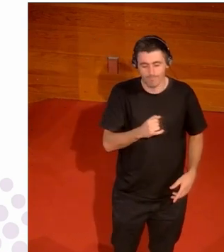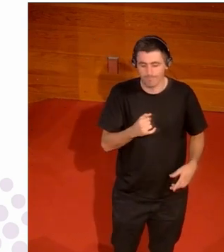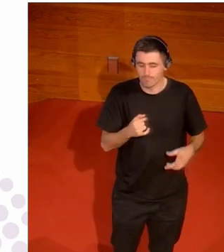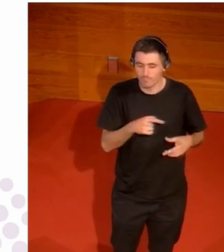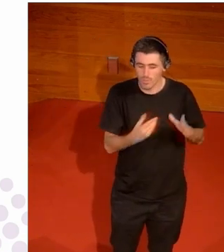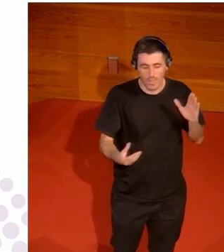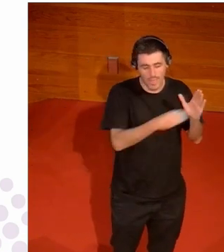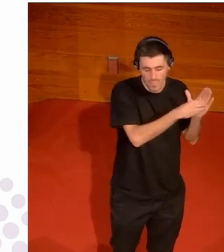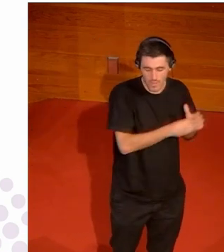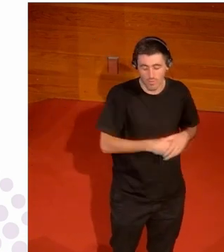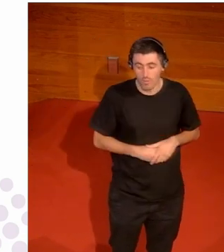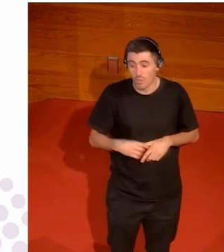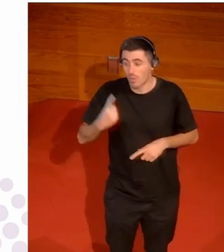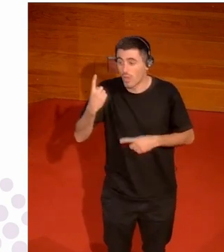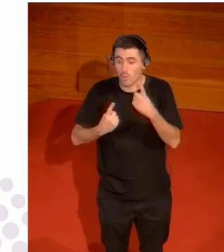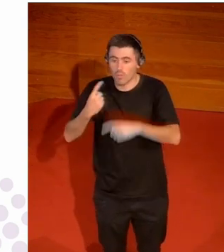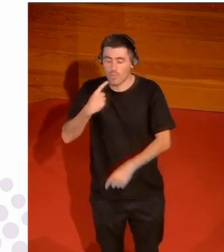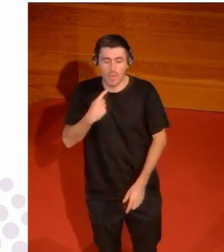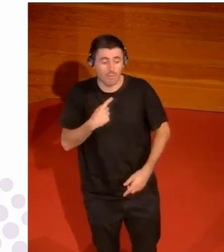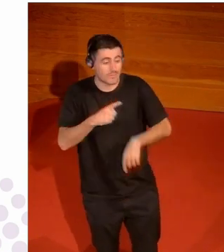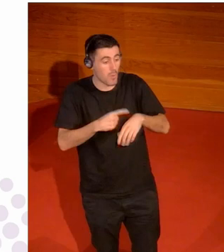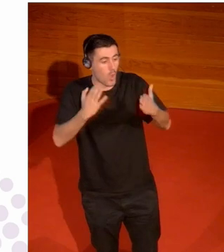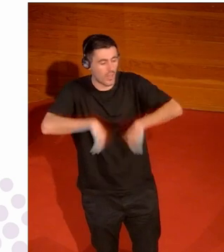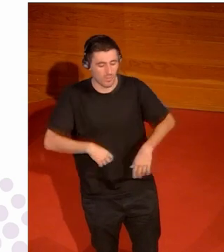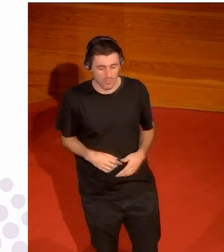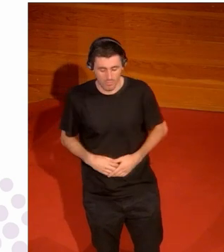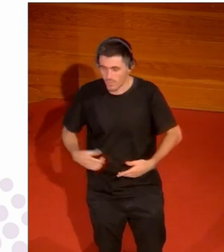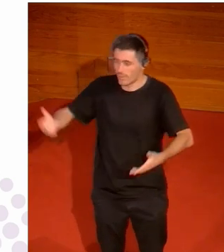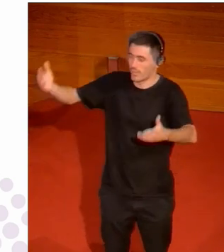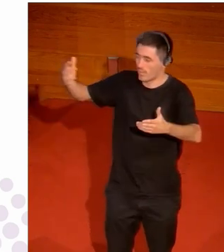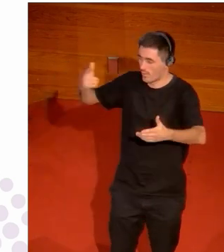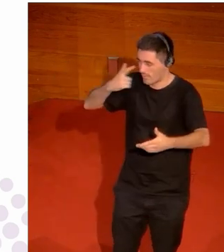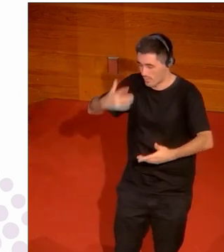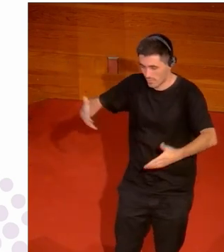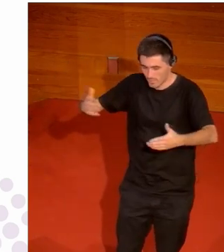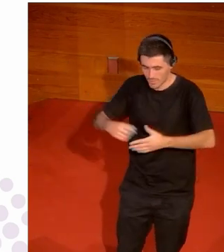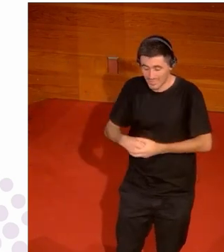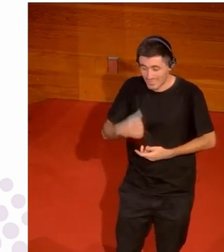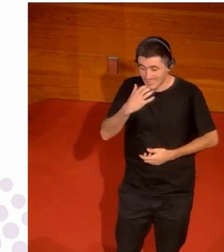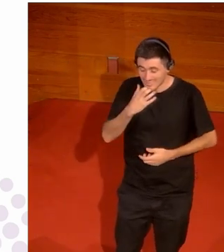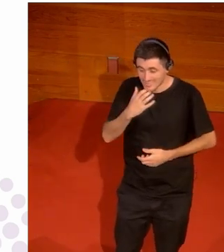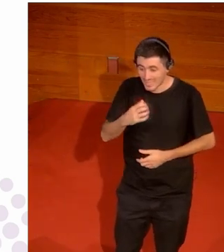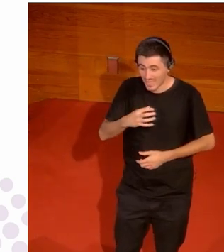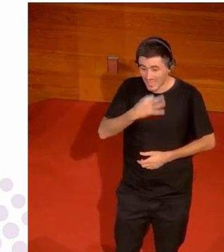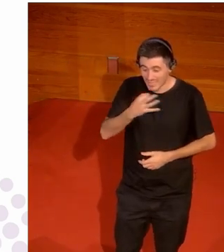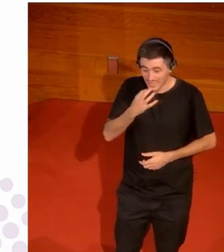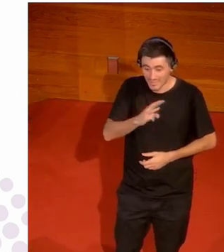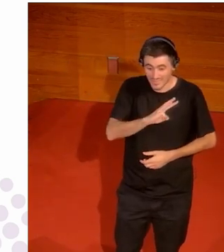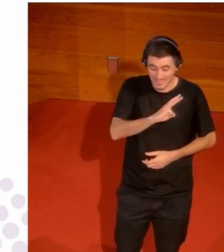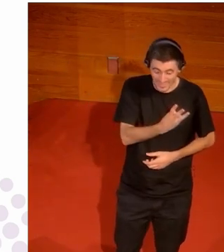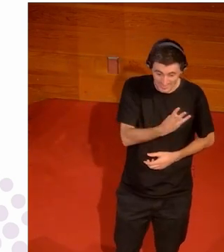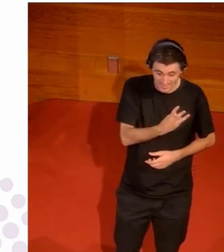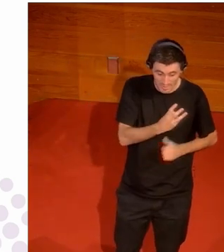es que no tenemos tiempo venga me parece una burrada ¿cómo no vas a tener tiempo si arrancas el programa a las tres de la tarde desde el domingo lo cierras